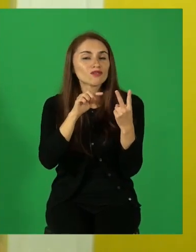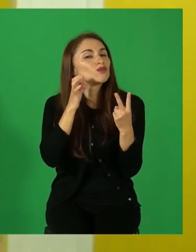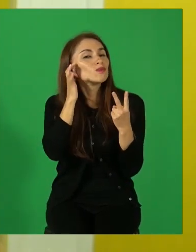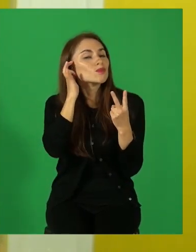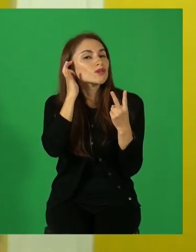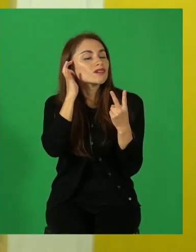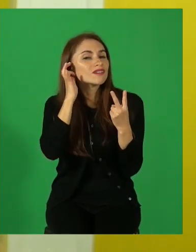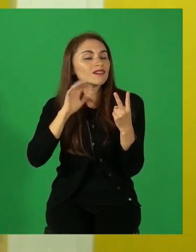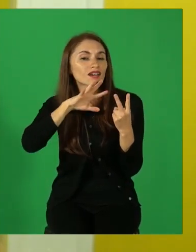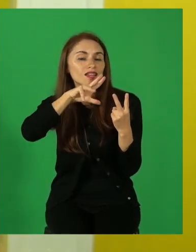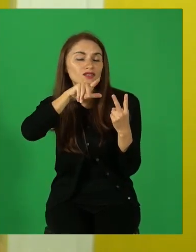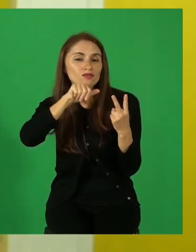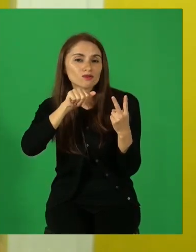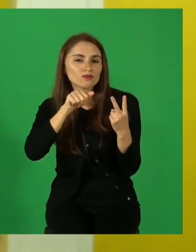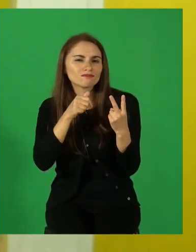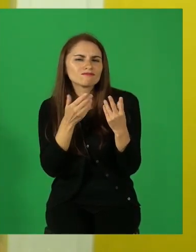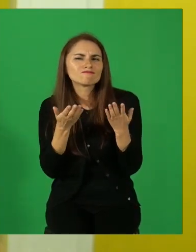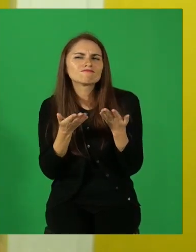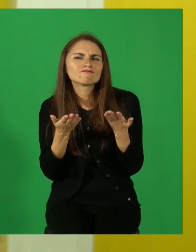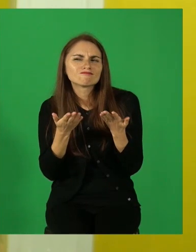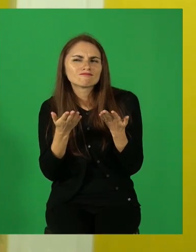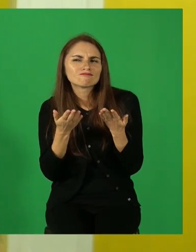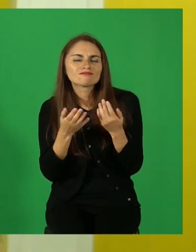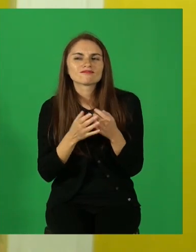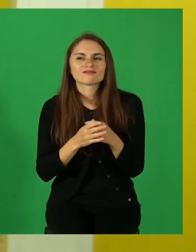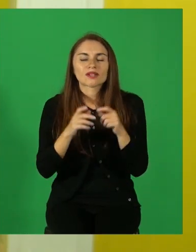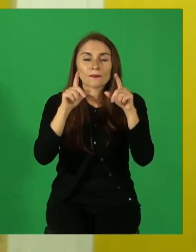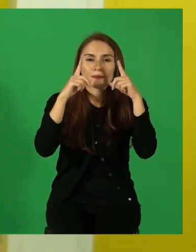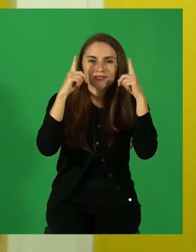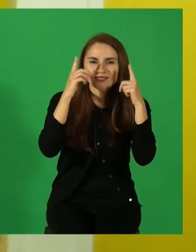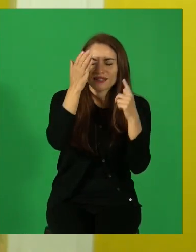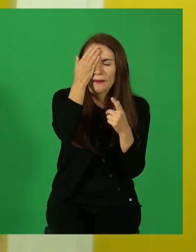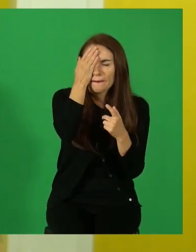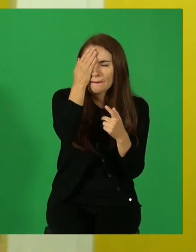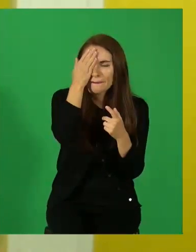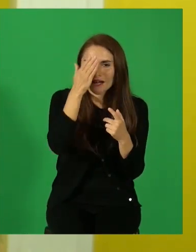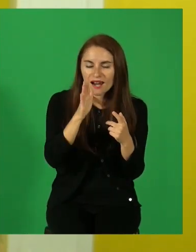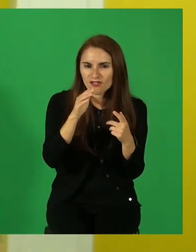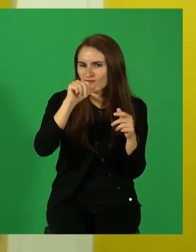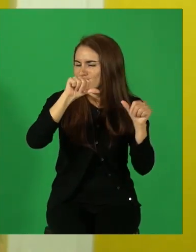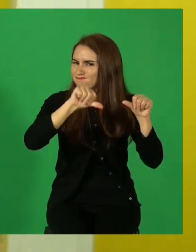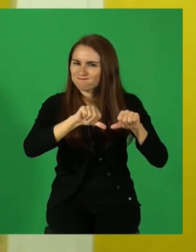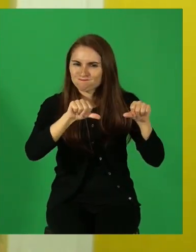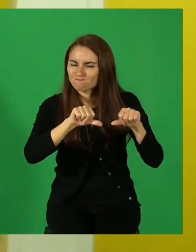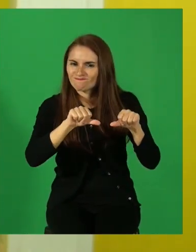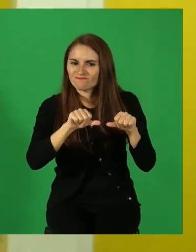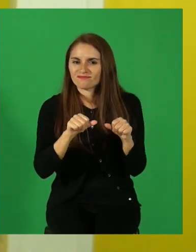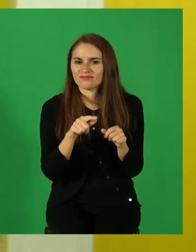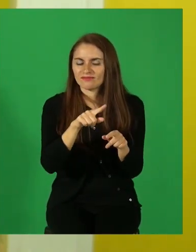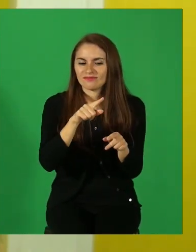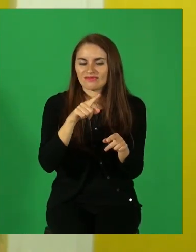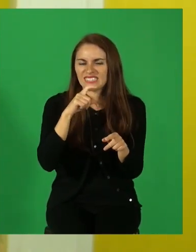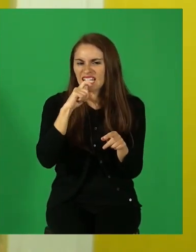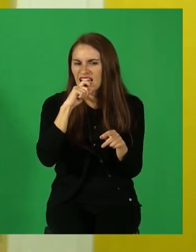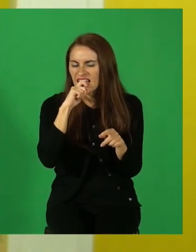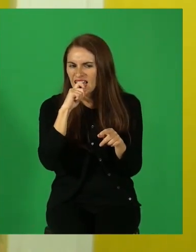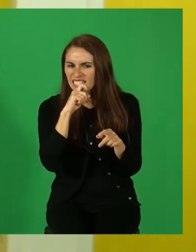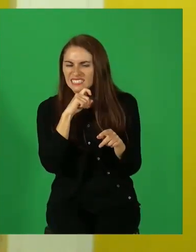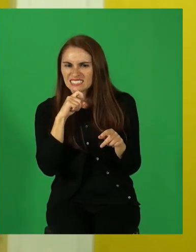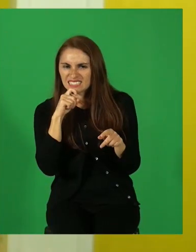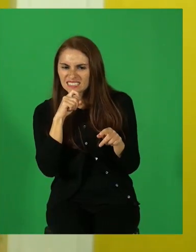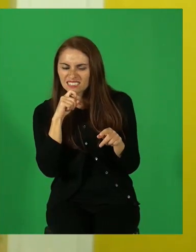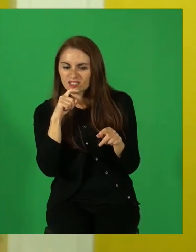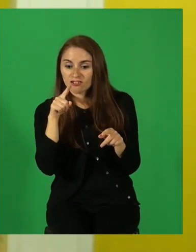un personaje malvado. Siente celos de